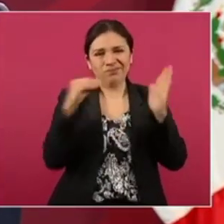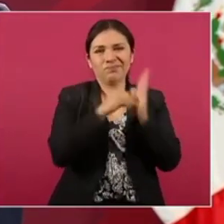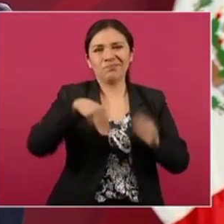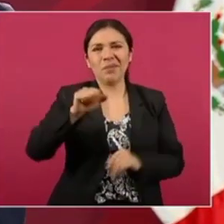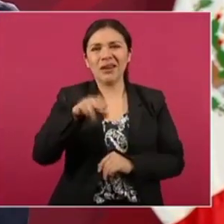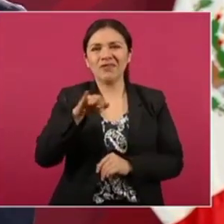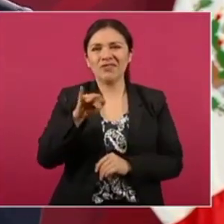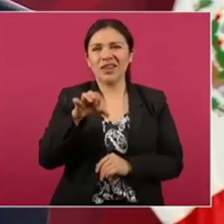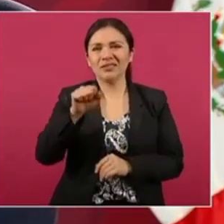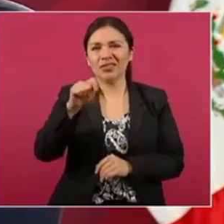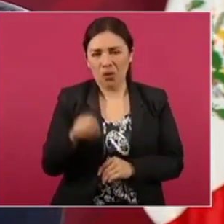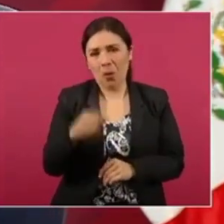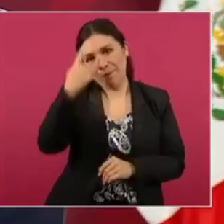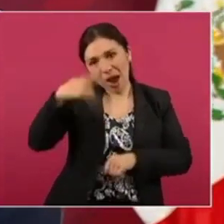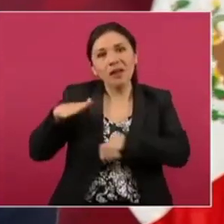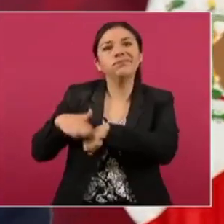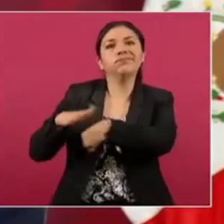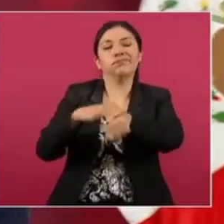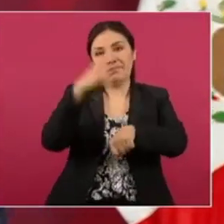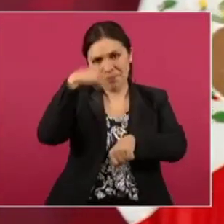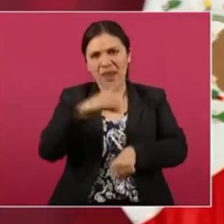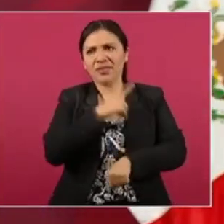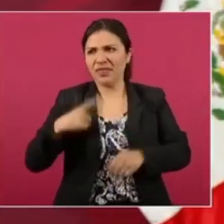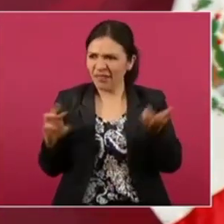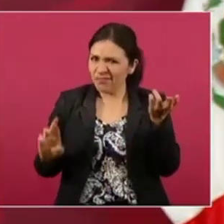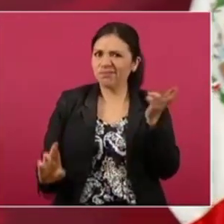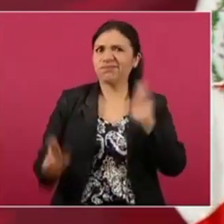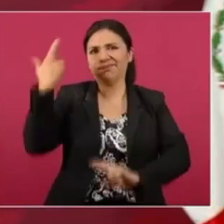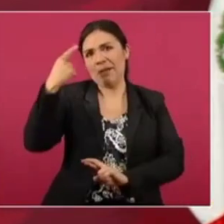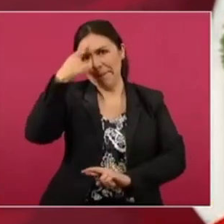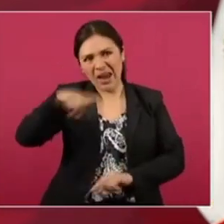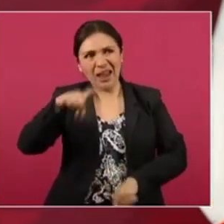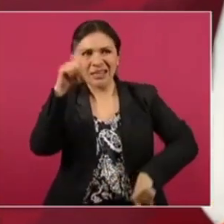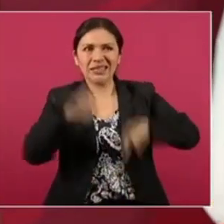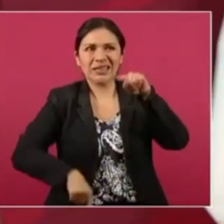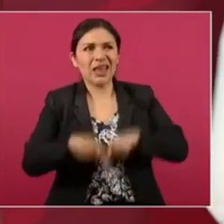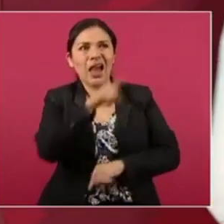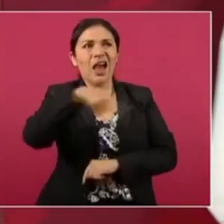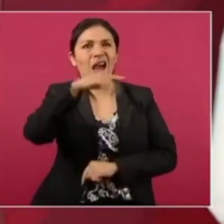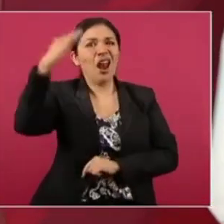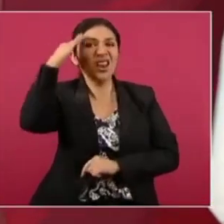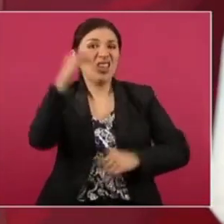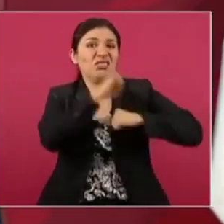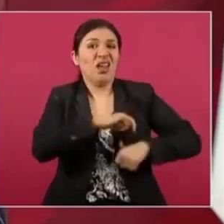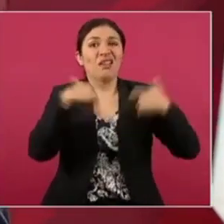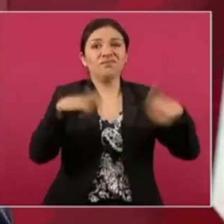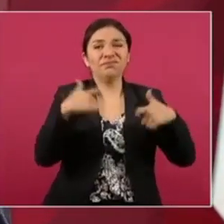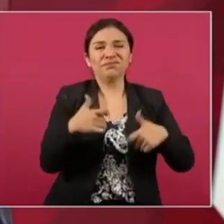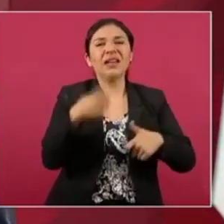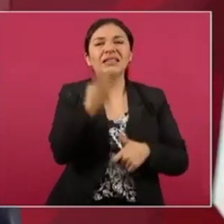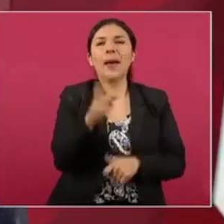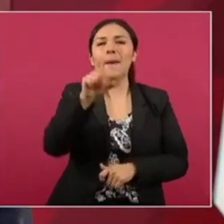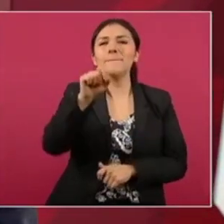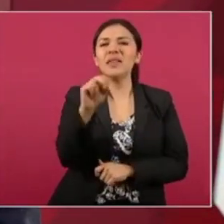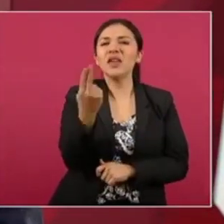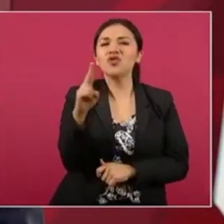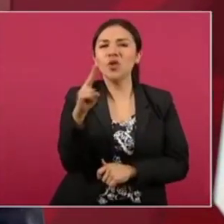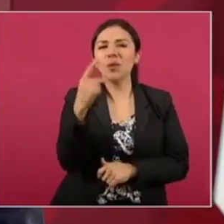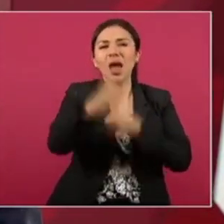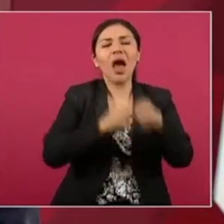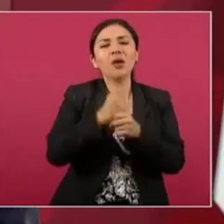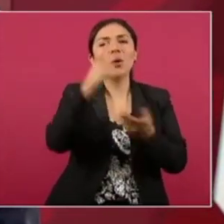que convoca a tomar las armas para derrocar a Porfirio Díaz el 20 de noviembre de